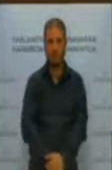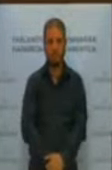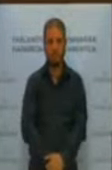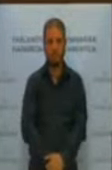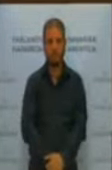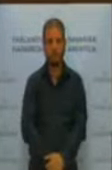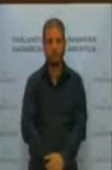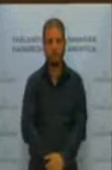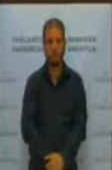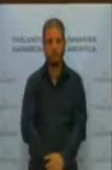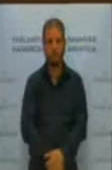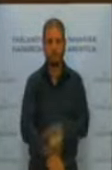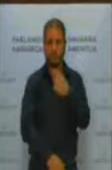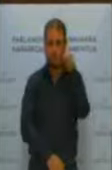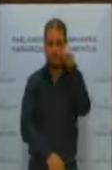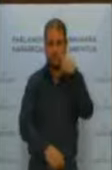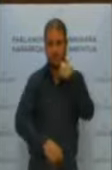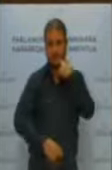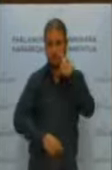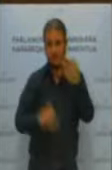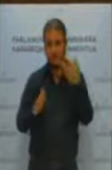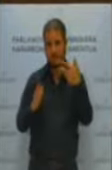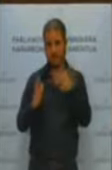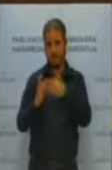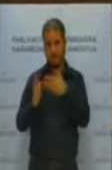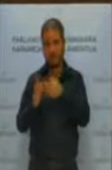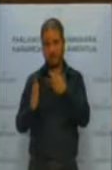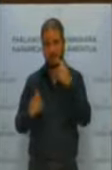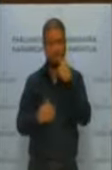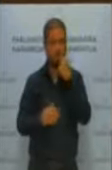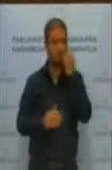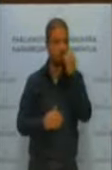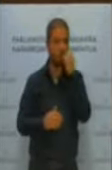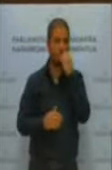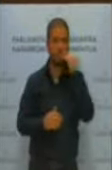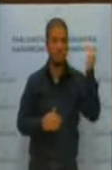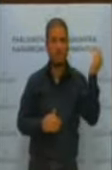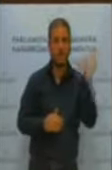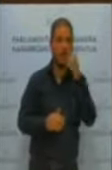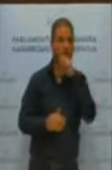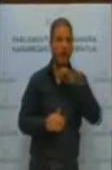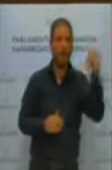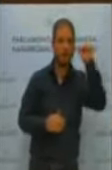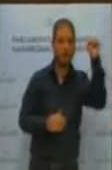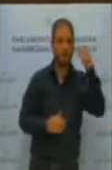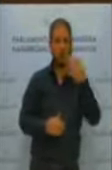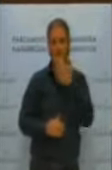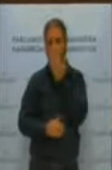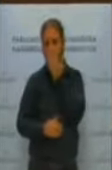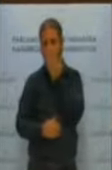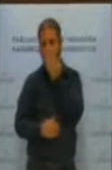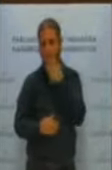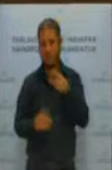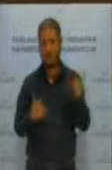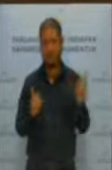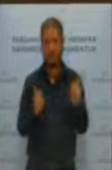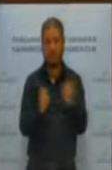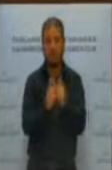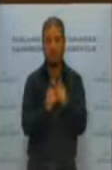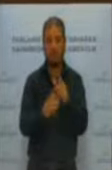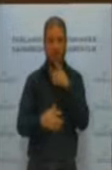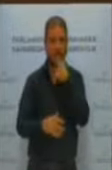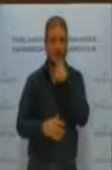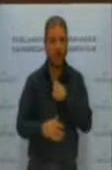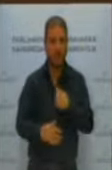ya sabe usted aquel dicho que entre lo sublime y el ridículo no hay más que un paso, creo que lo decía Napoleón, y esta moción tiene toda la pinta de